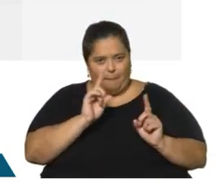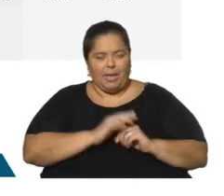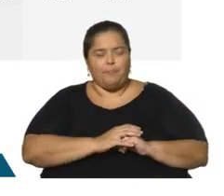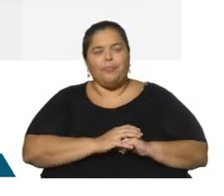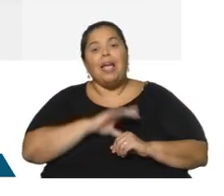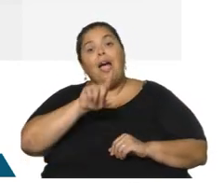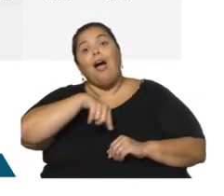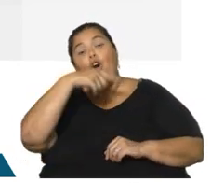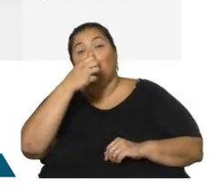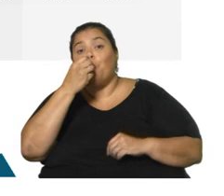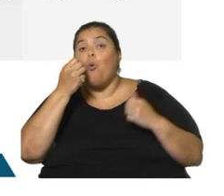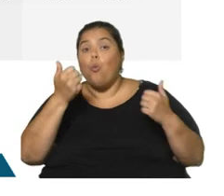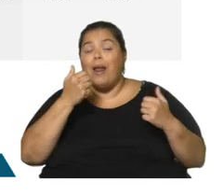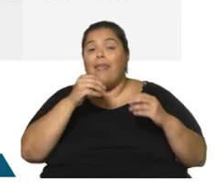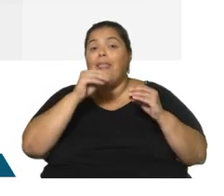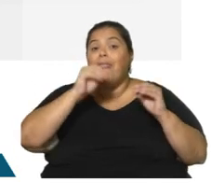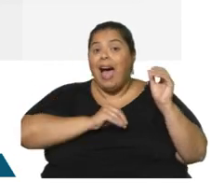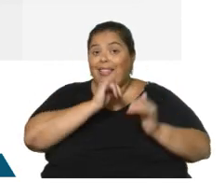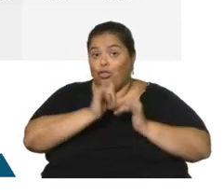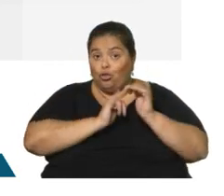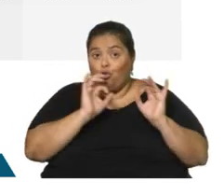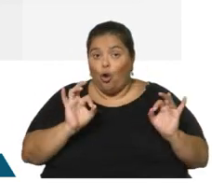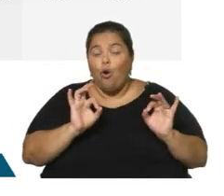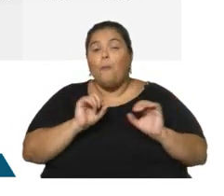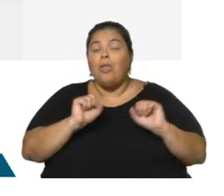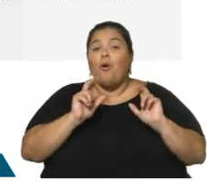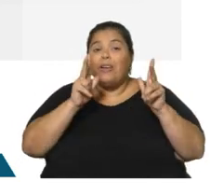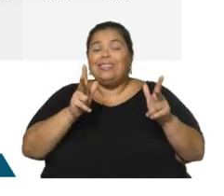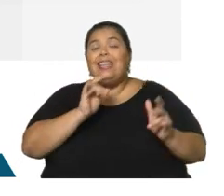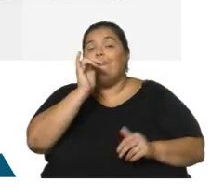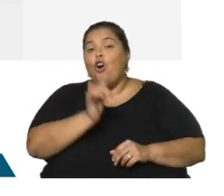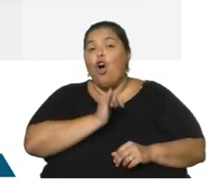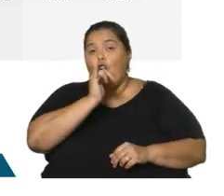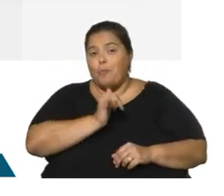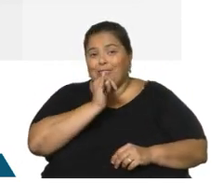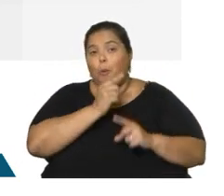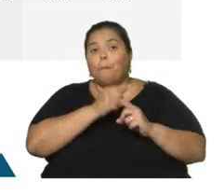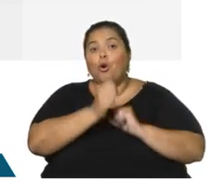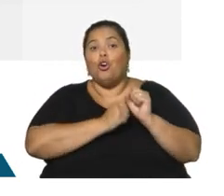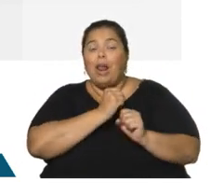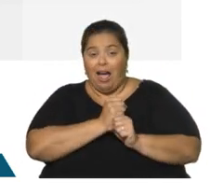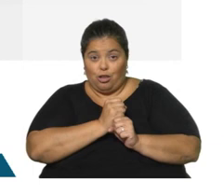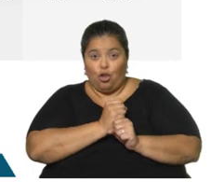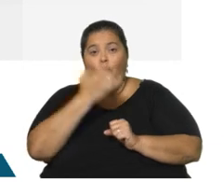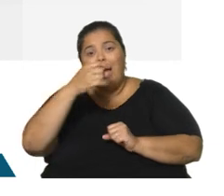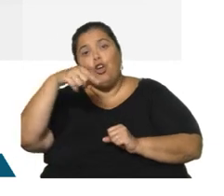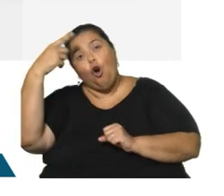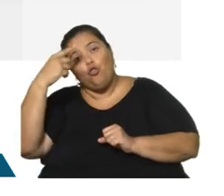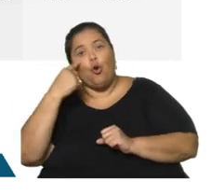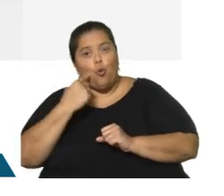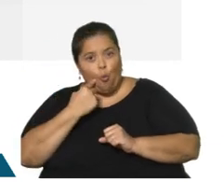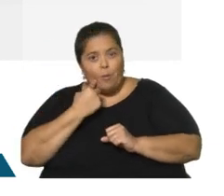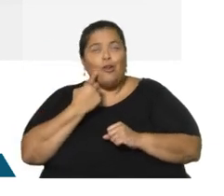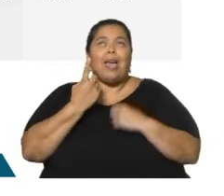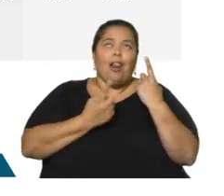ese muy buen dato que podemos manejar a nivel de información anual, esconde otras cifras que quizás no sean tan